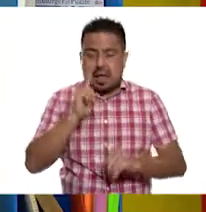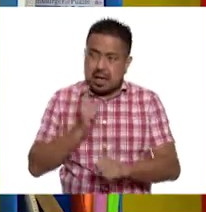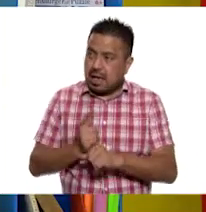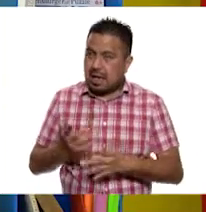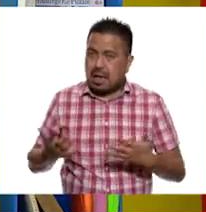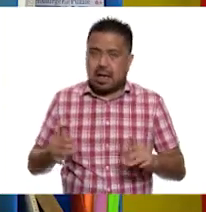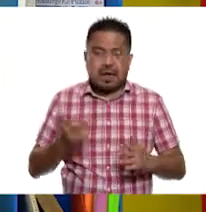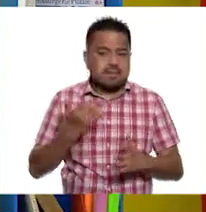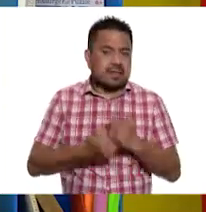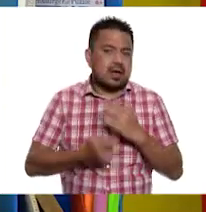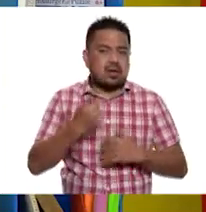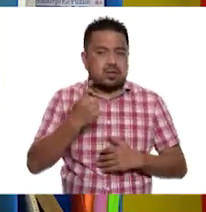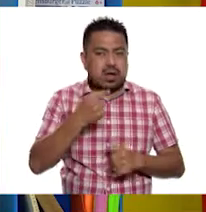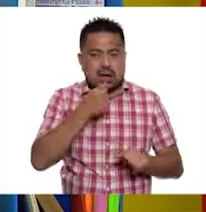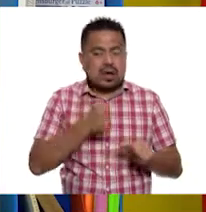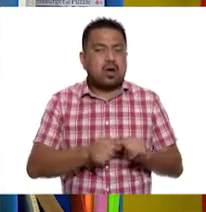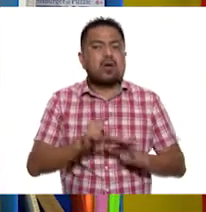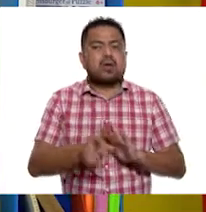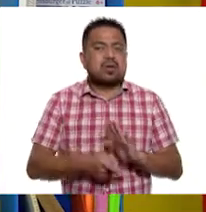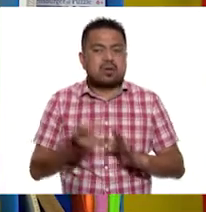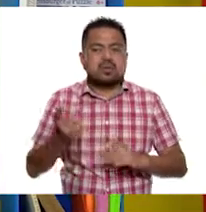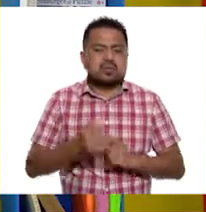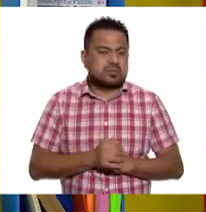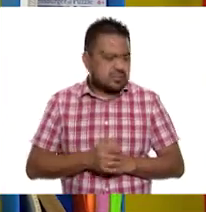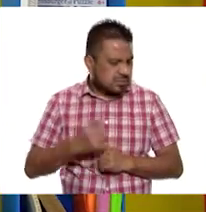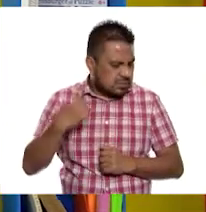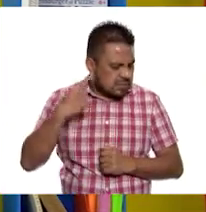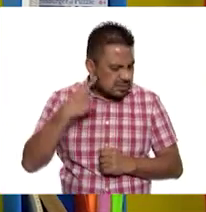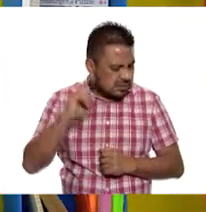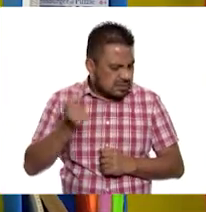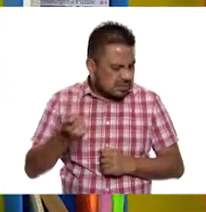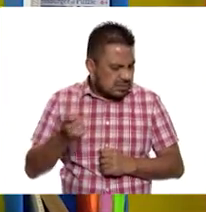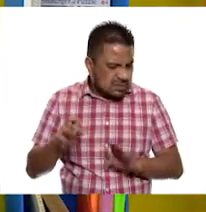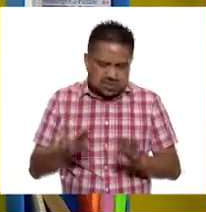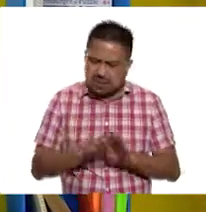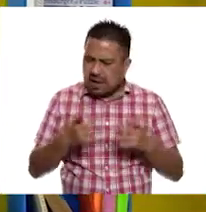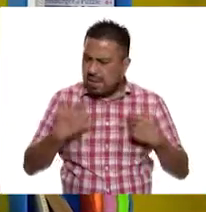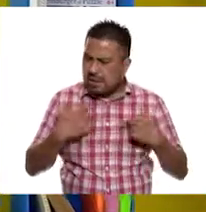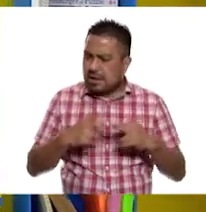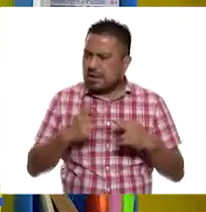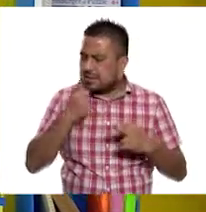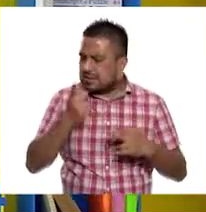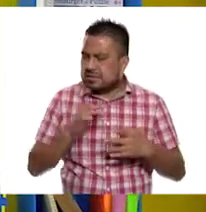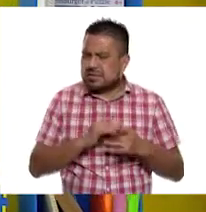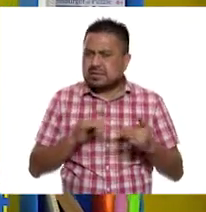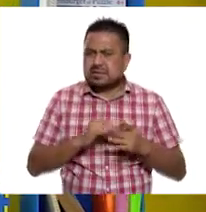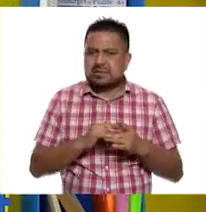niños. Falta de nuevo una letra, ¿verdad? Vamos a escuchar entonces, como dice la maestra Gaby, muy bien.